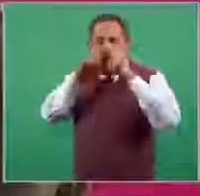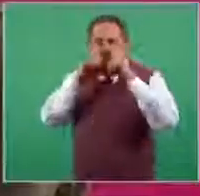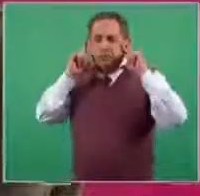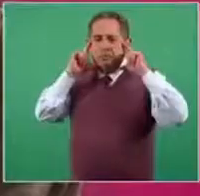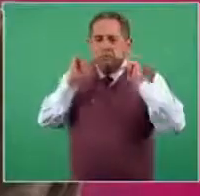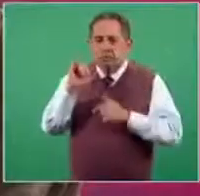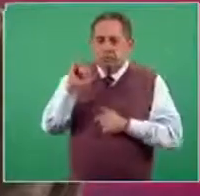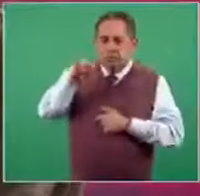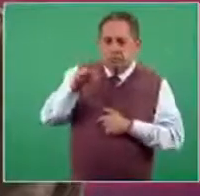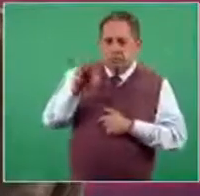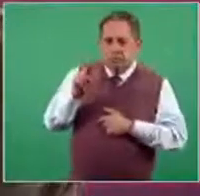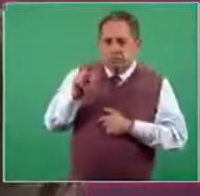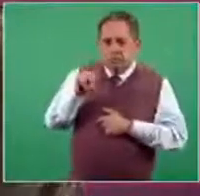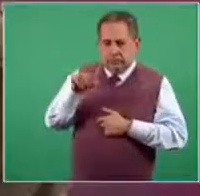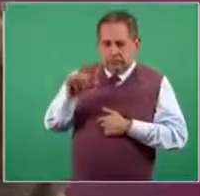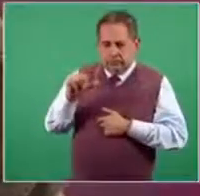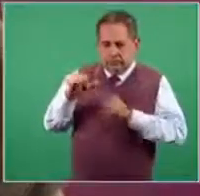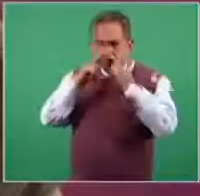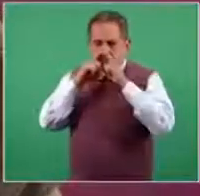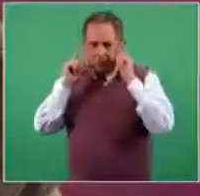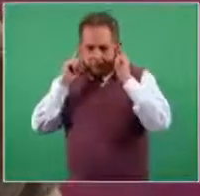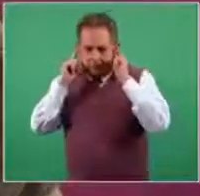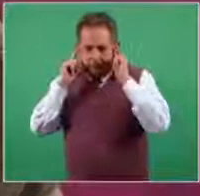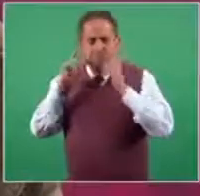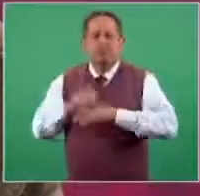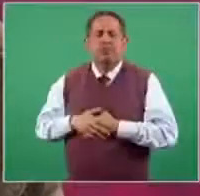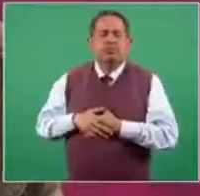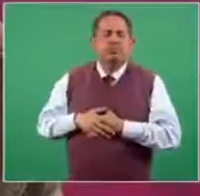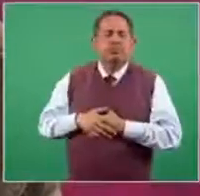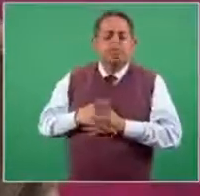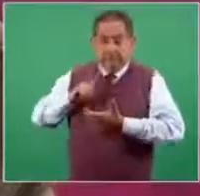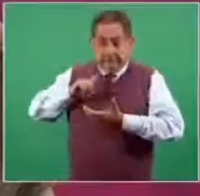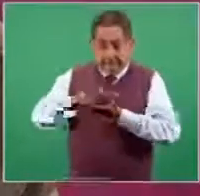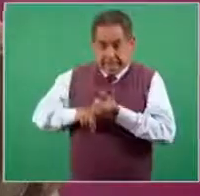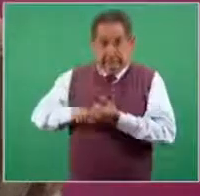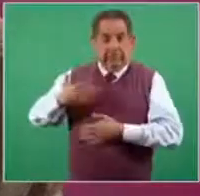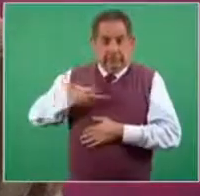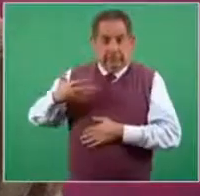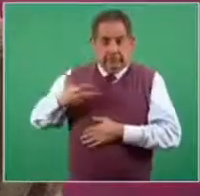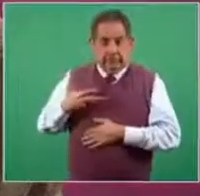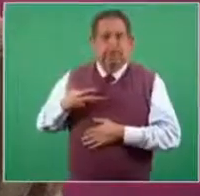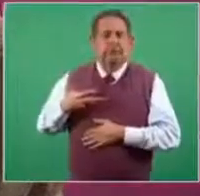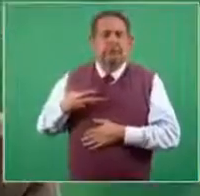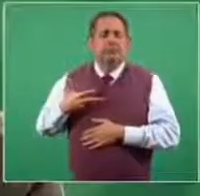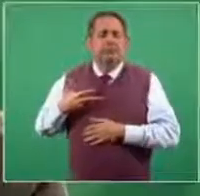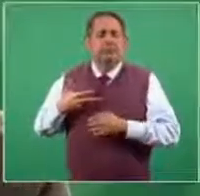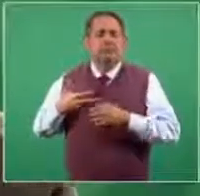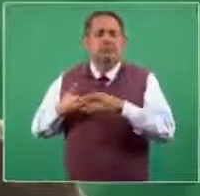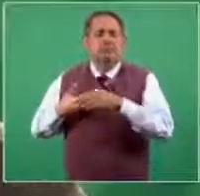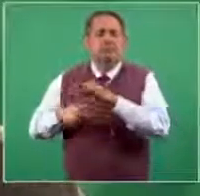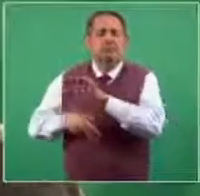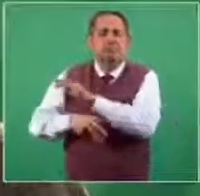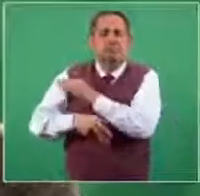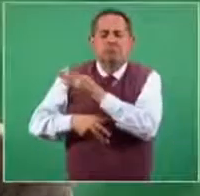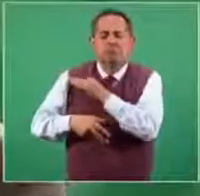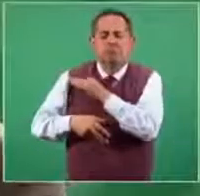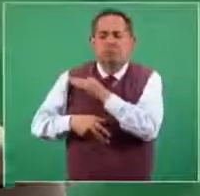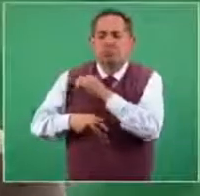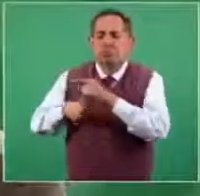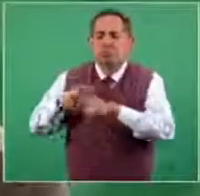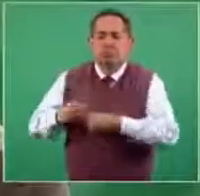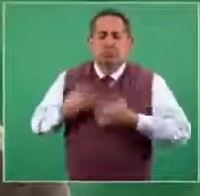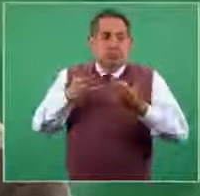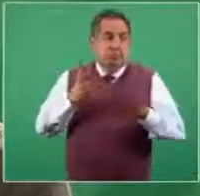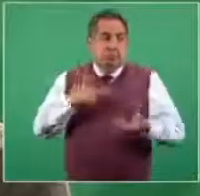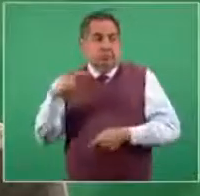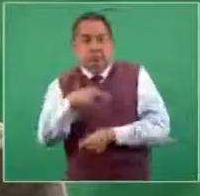contribuido al mito de que la vacuna de influenza puede causar influenza. ¿Qué es lo que pasa? Hoy